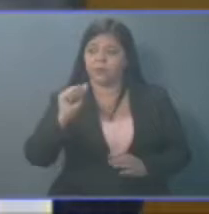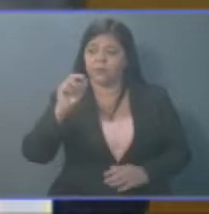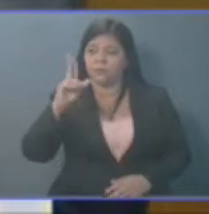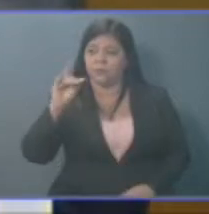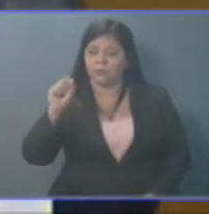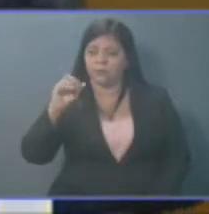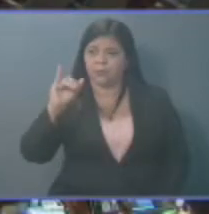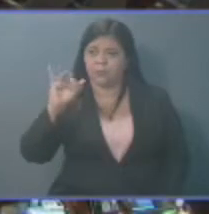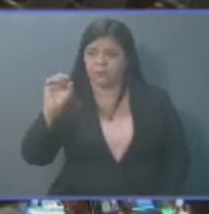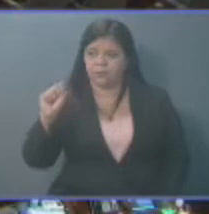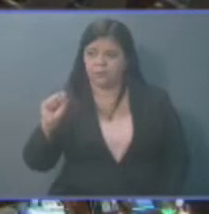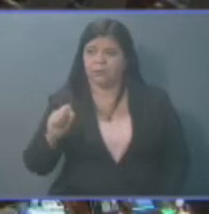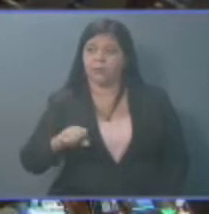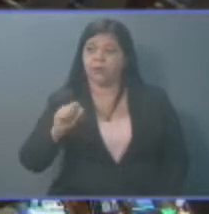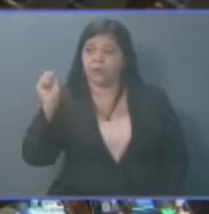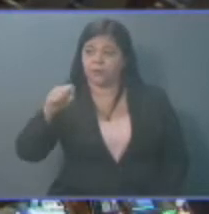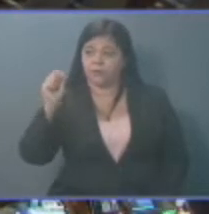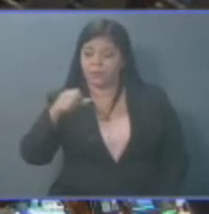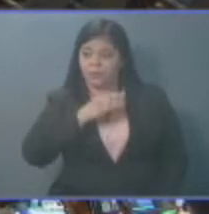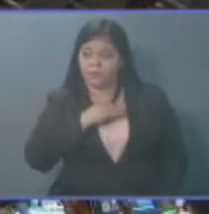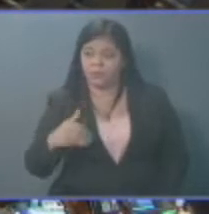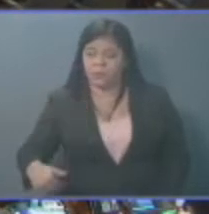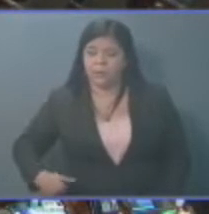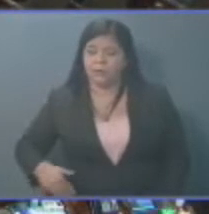Muchas gracias, Presidente.